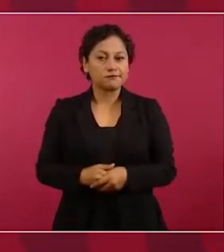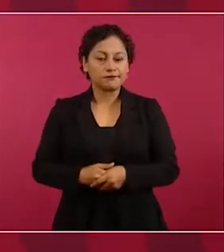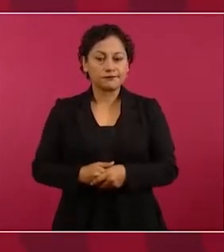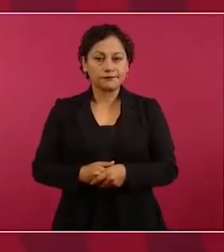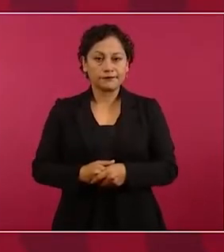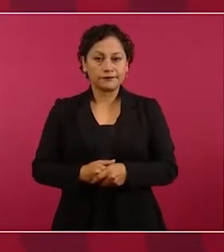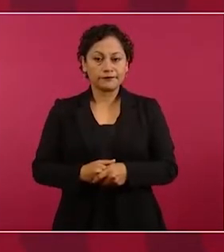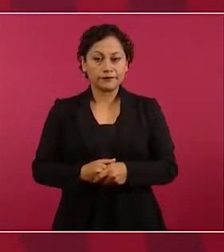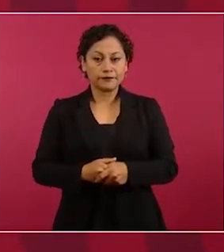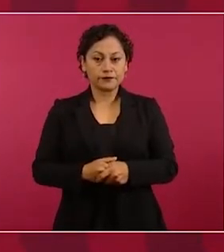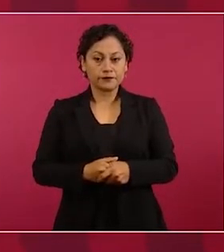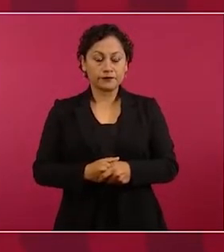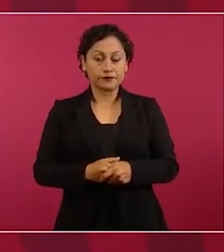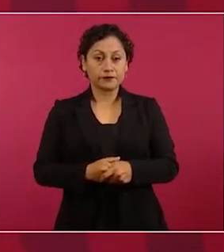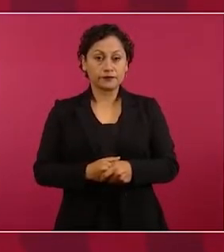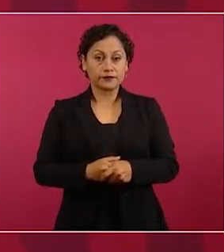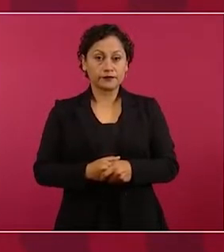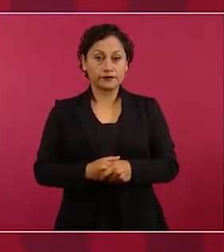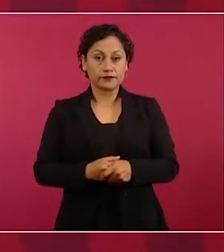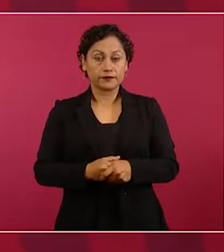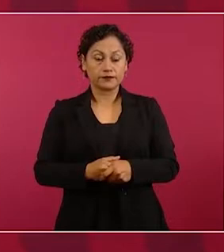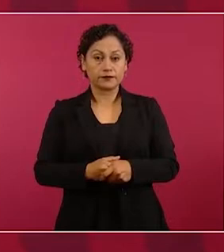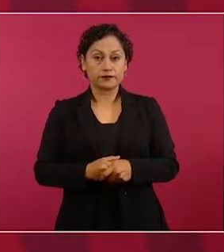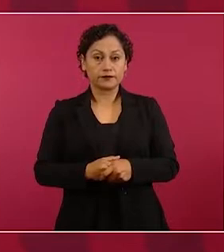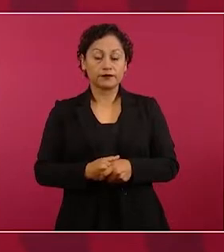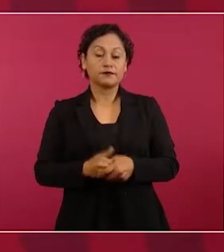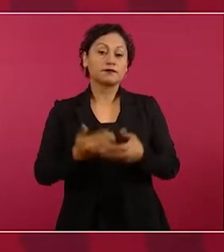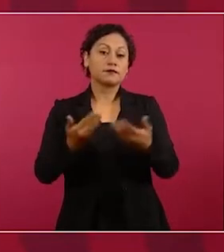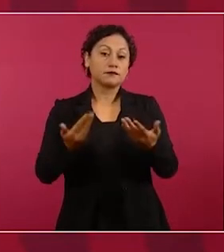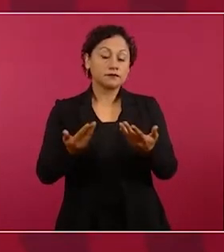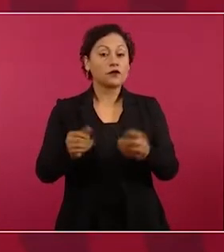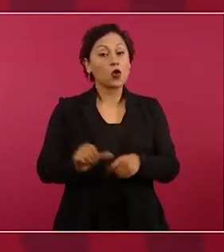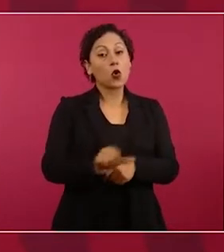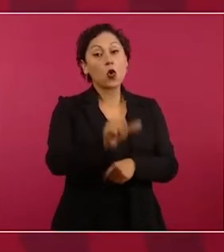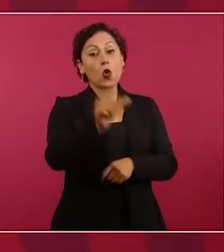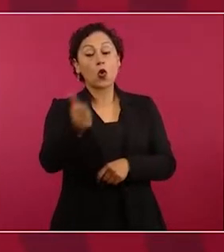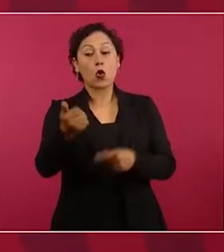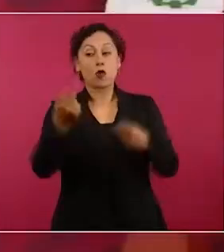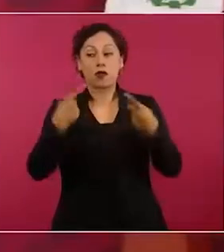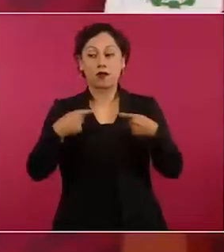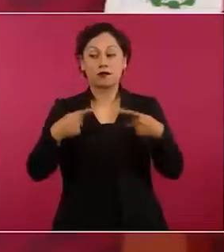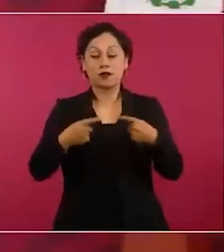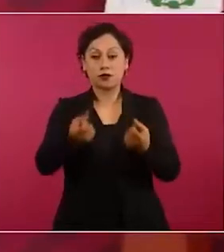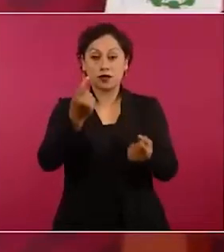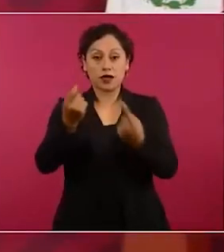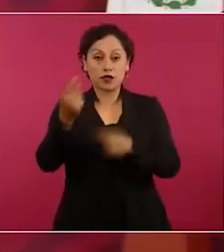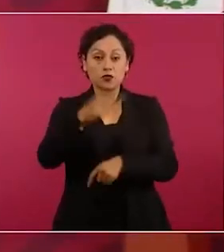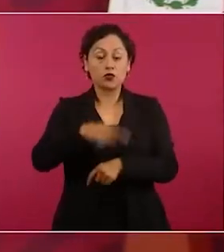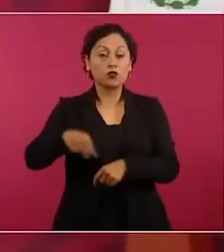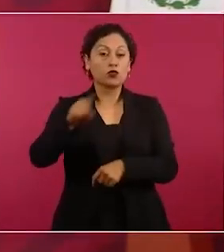se benefician de administrar conflictos